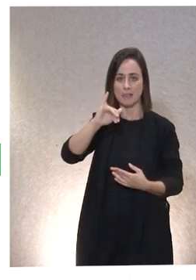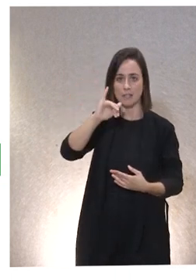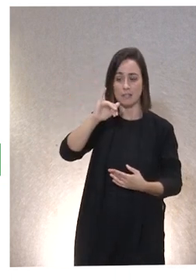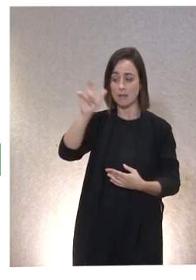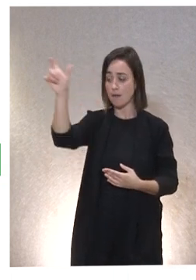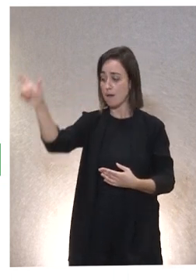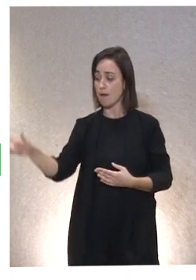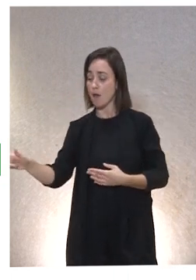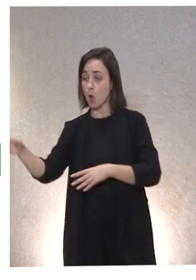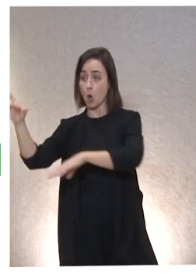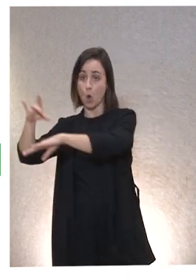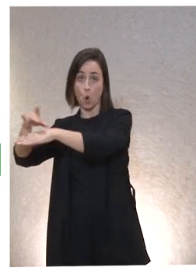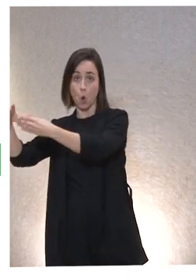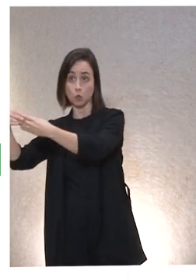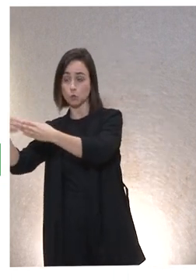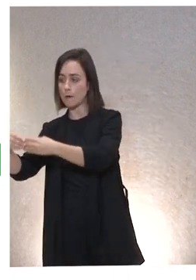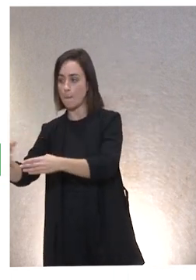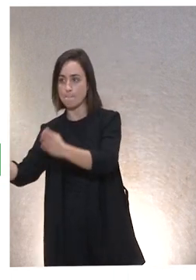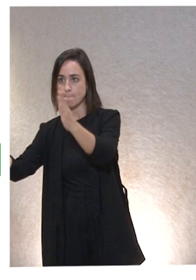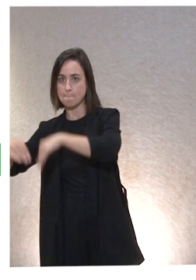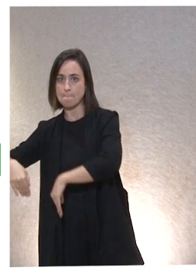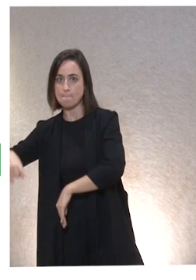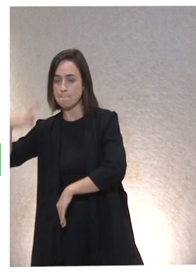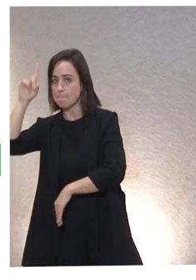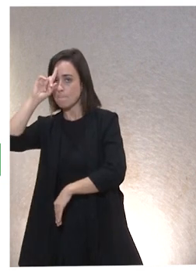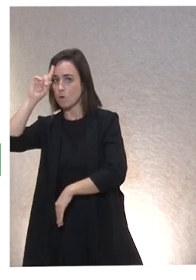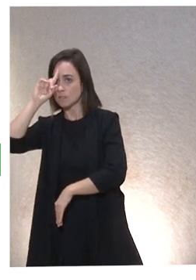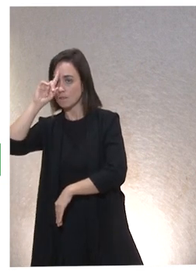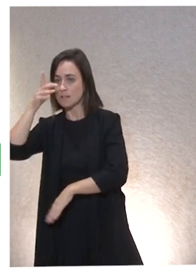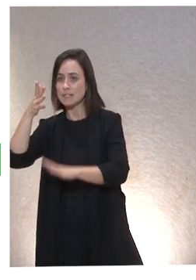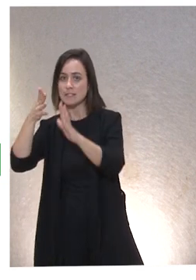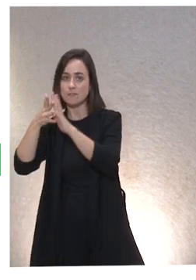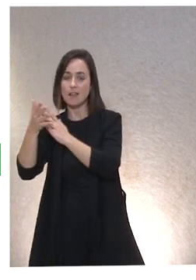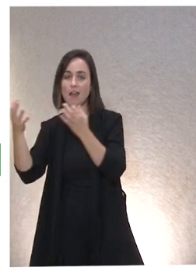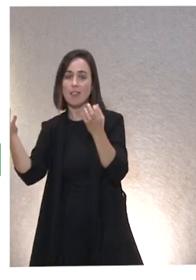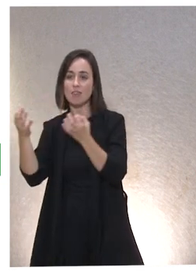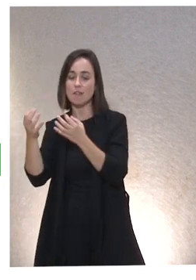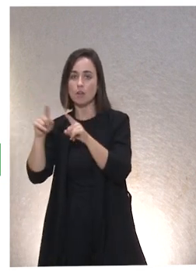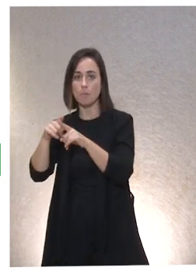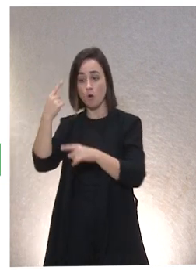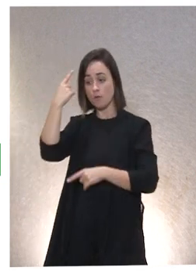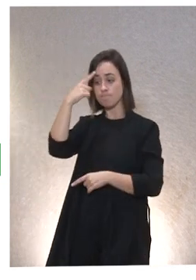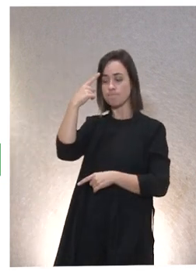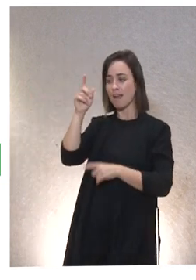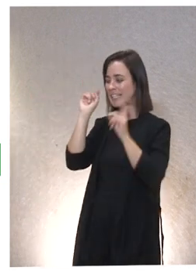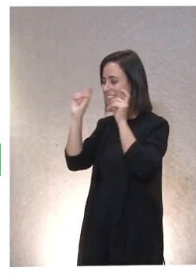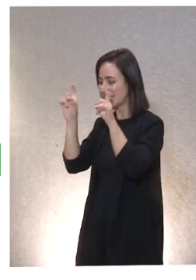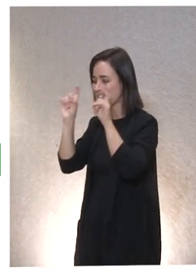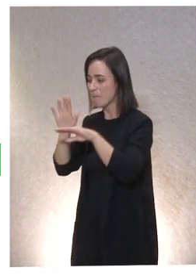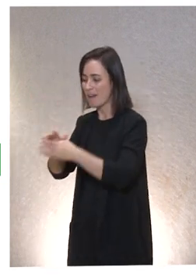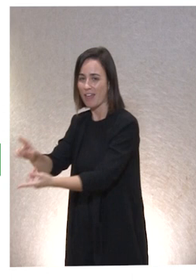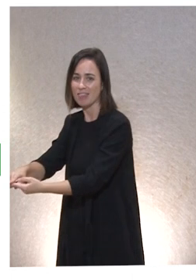pues no tiene esos saberes y necesita que esos saberes se pongan en funcionamiento en ella para que crezca. Entonces,